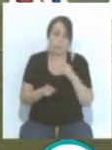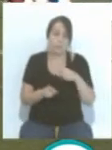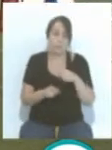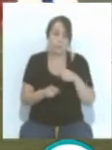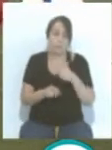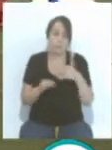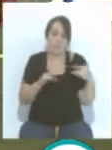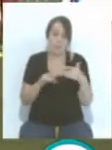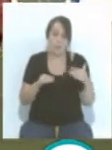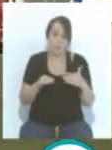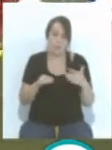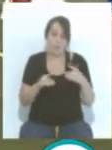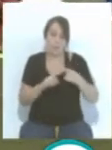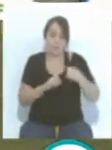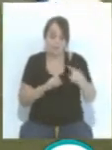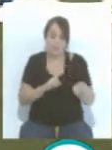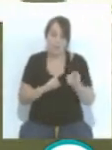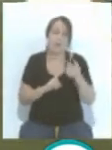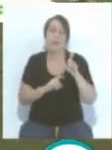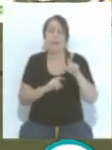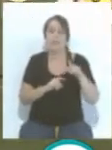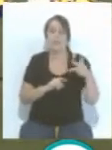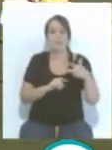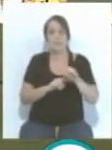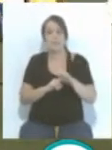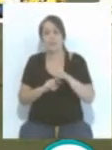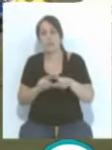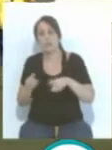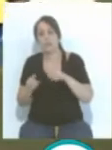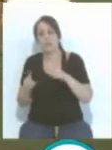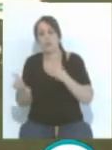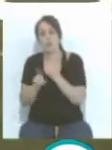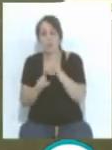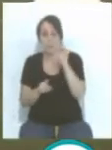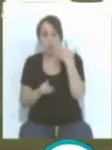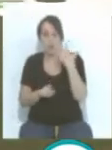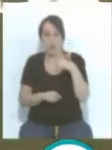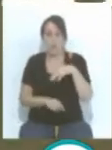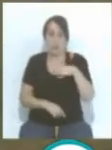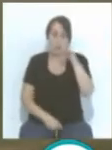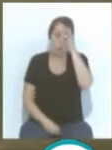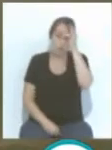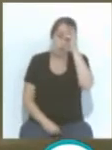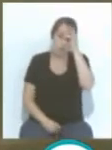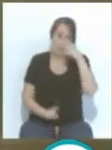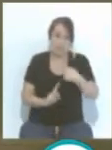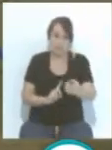ida el Elche con el Girona y el domingo es el partido de vuelta